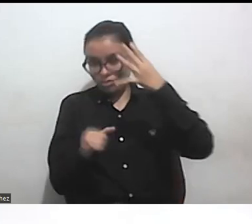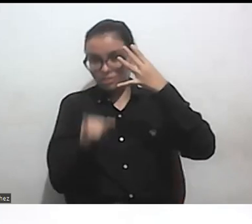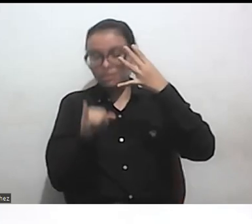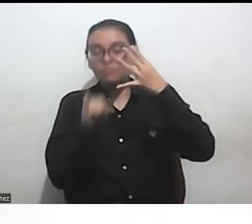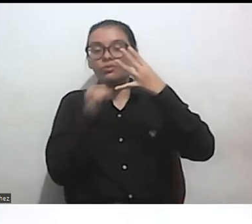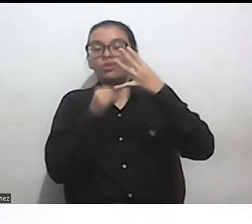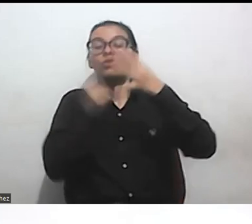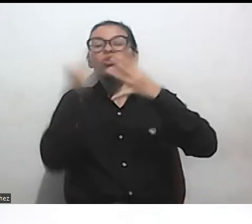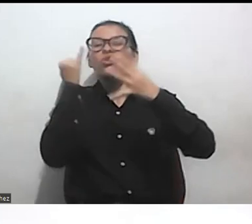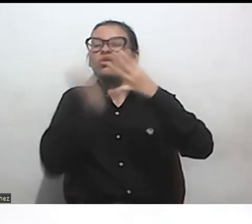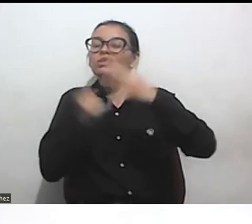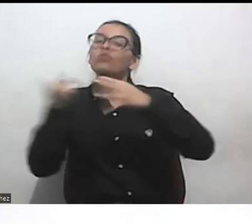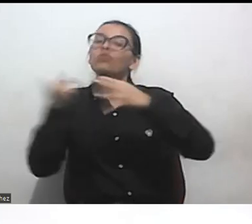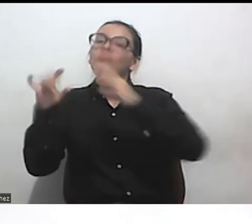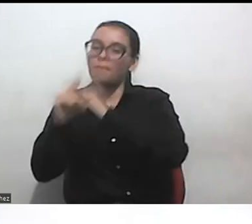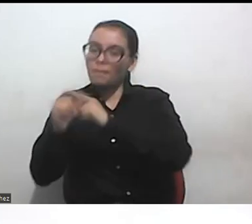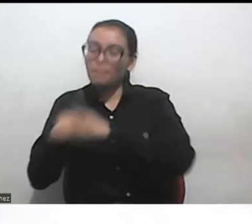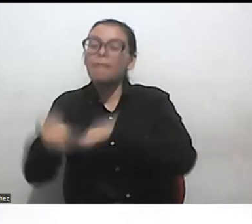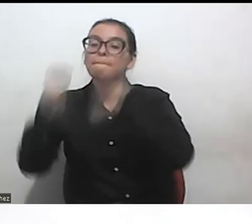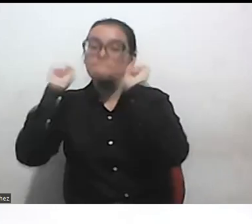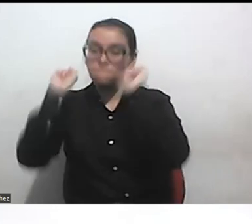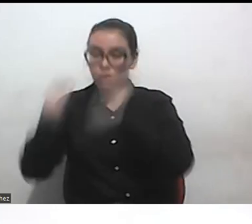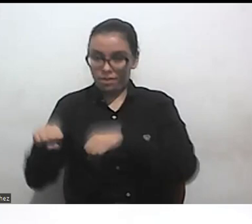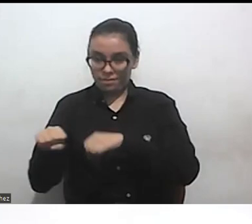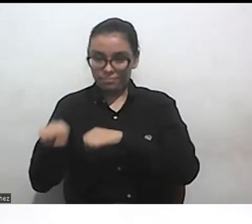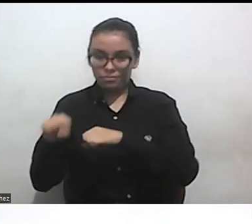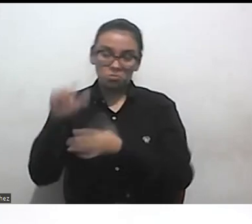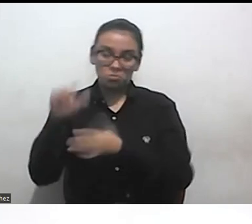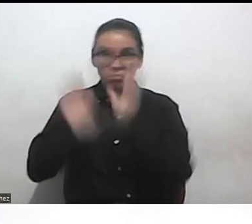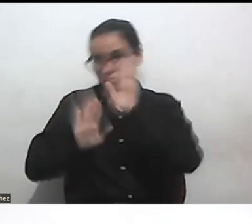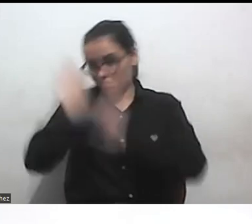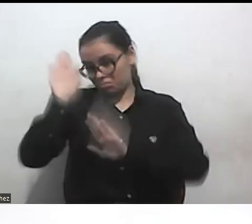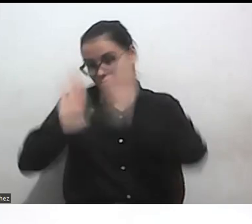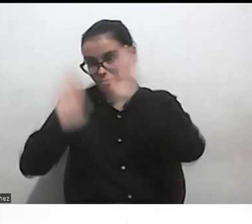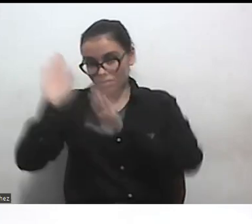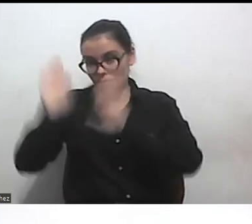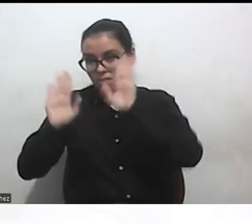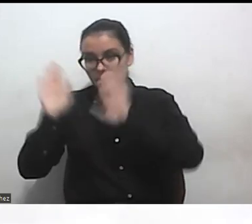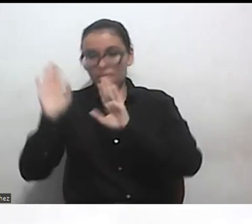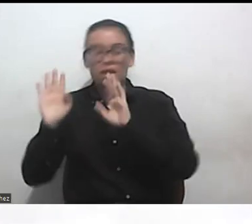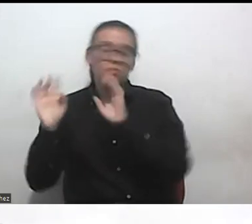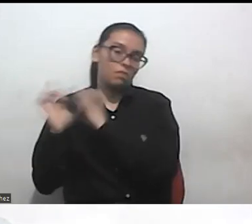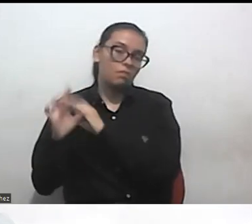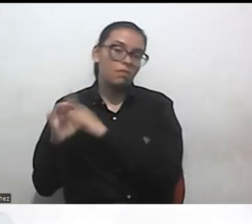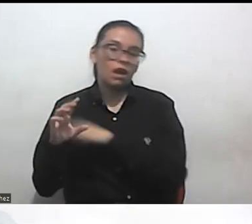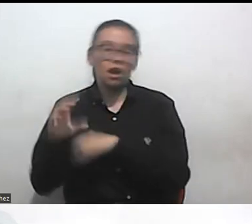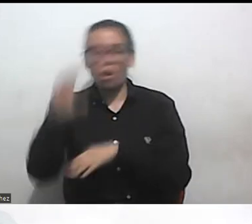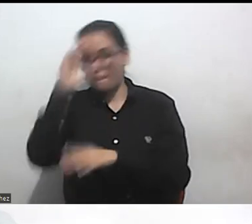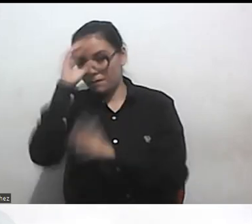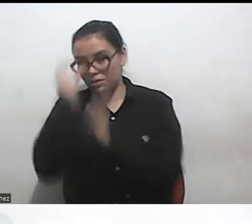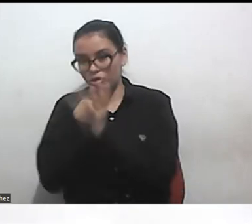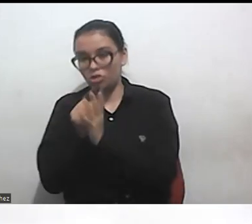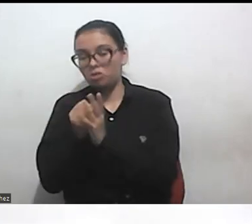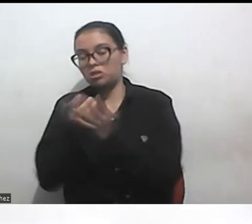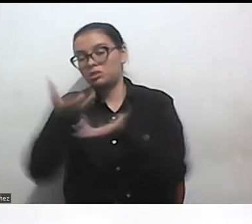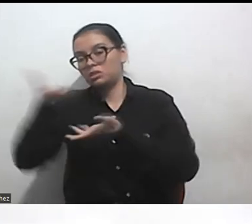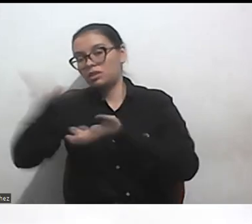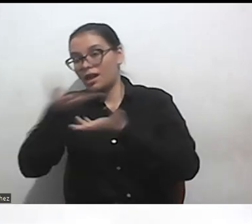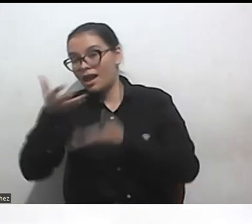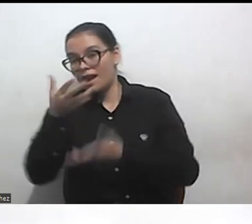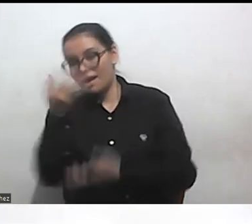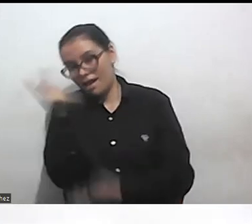donde van a poder participar dejarnos sus preguntas sus comentarios conversar con las profes